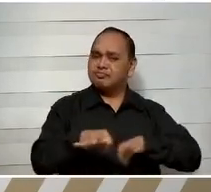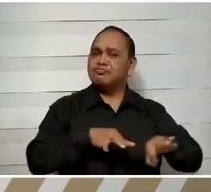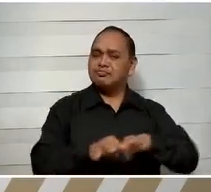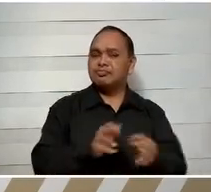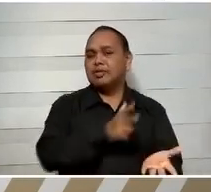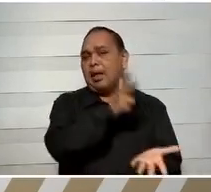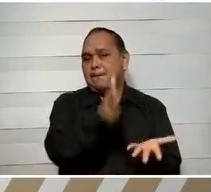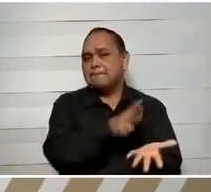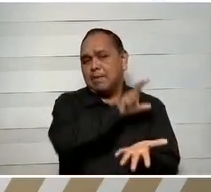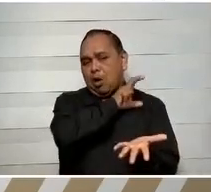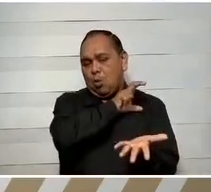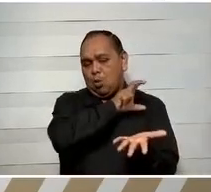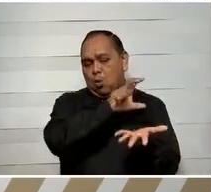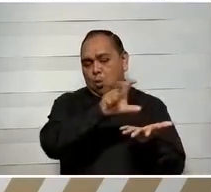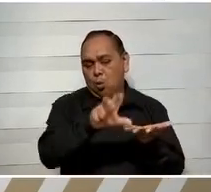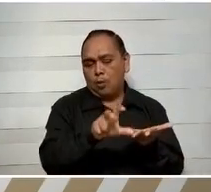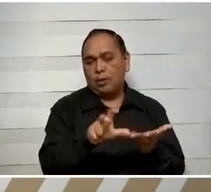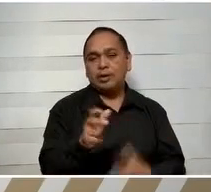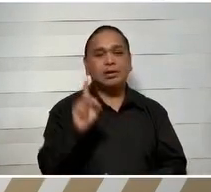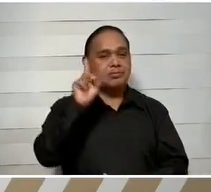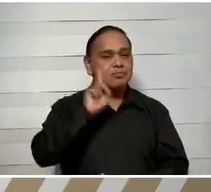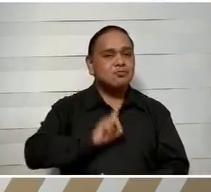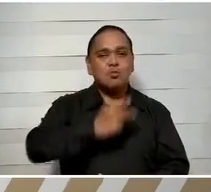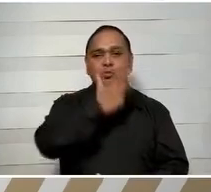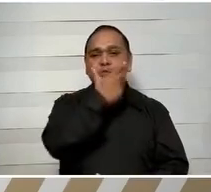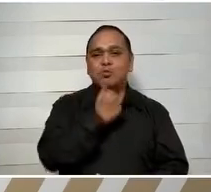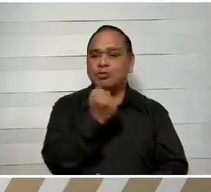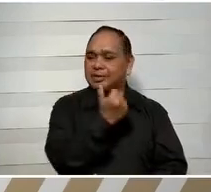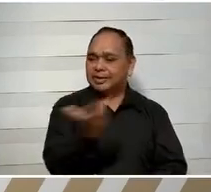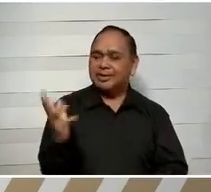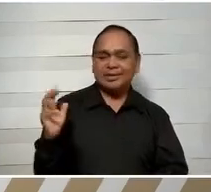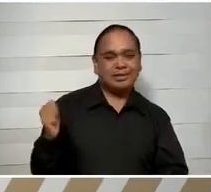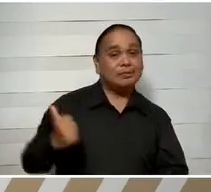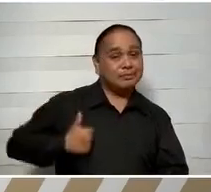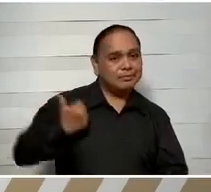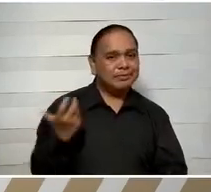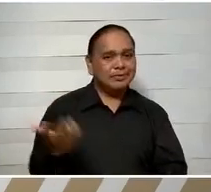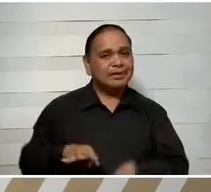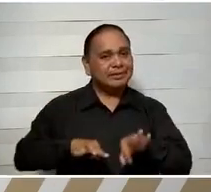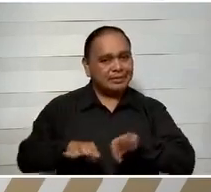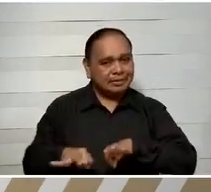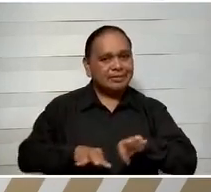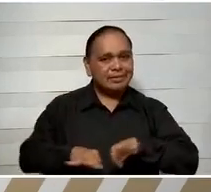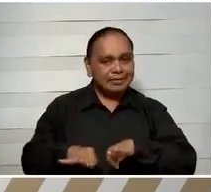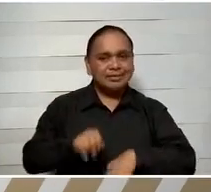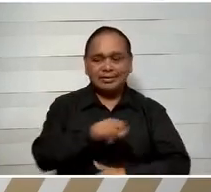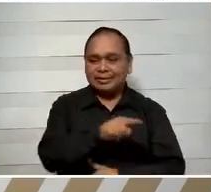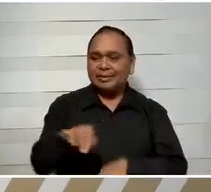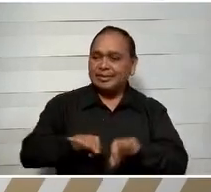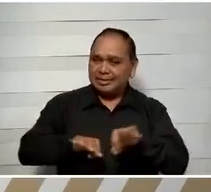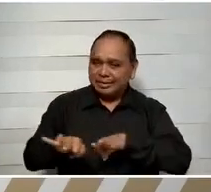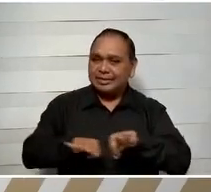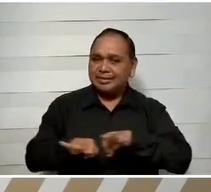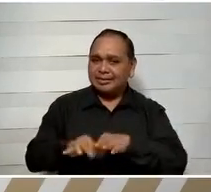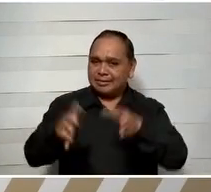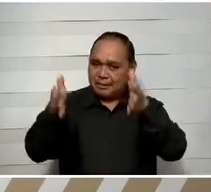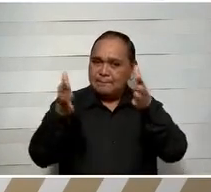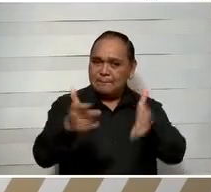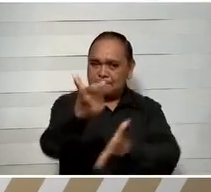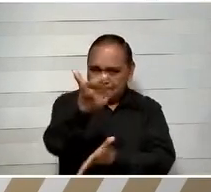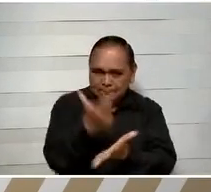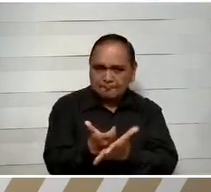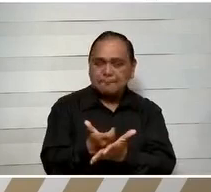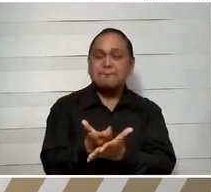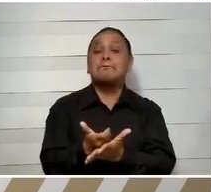dio la oportunidad a muchas mujeres y hombres de Xpujil a que pudieran tener un trabajo y tuvieran un ingreso.